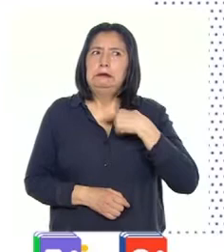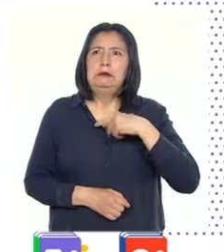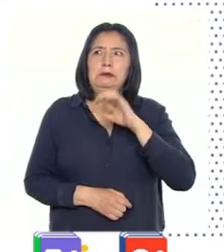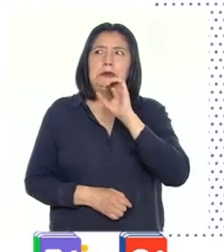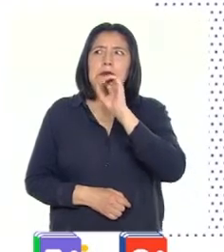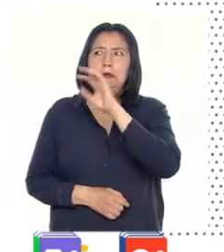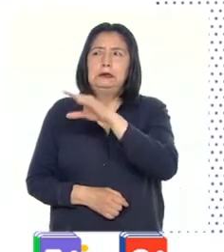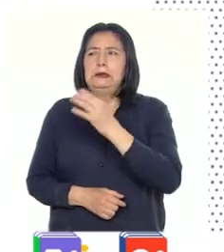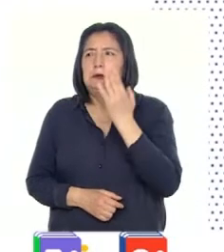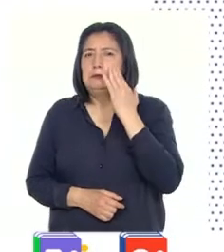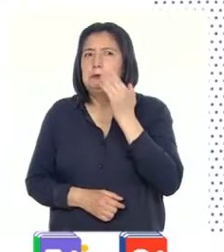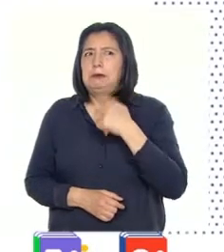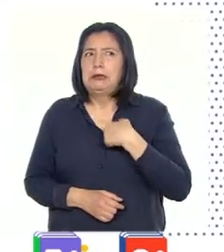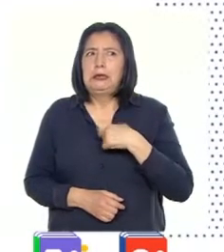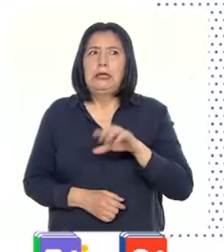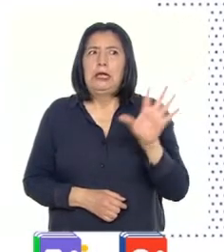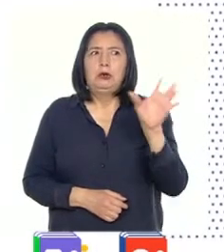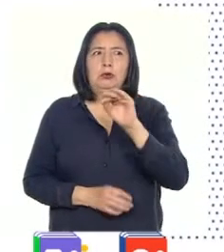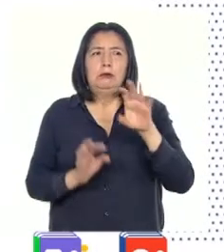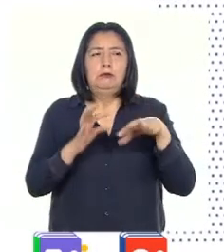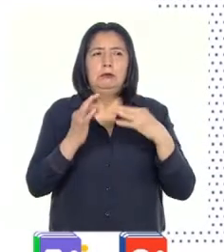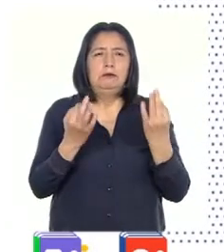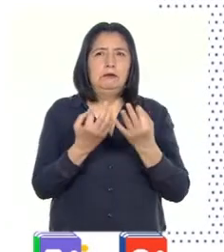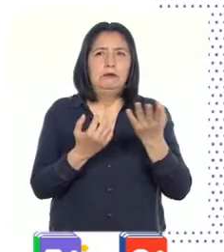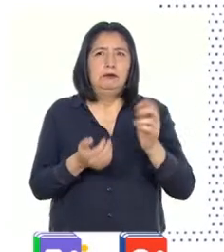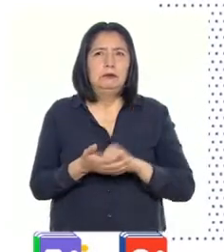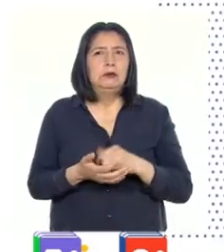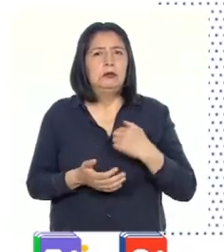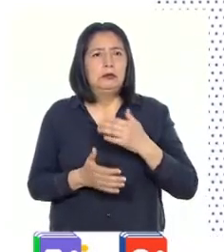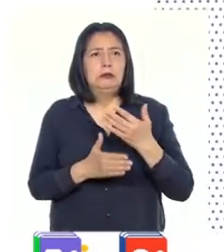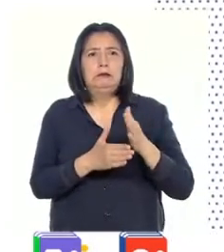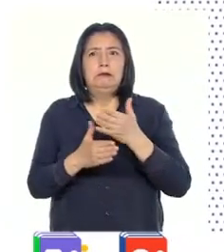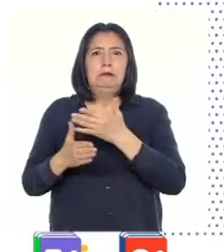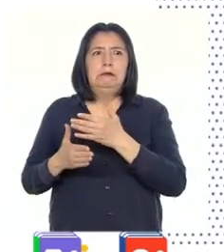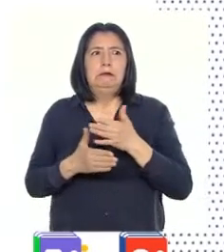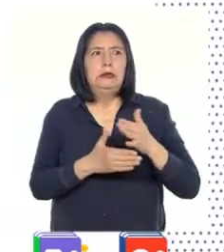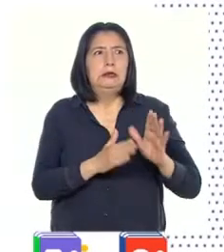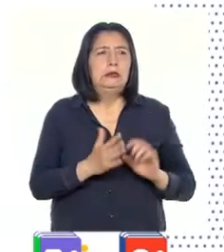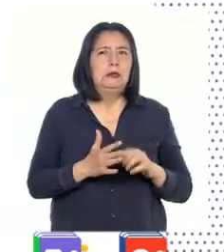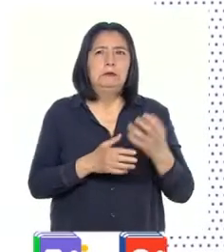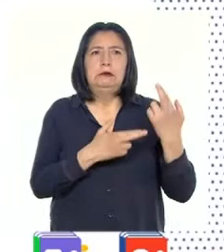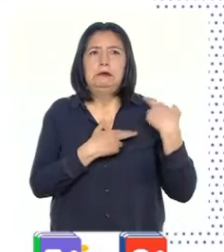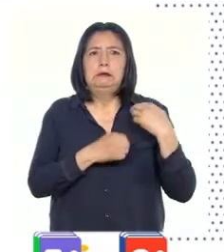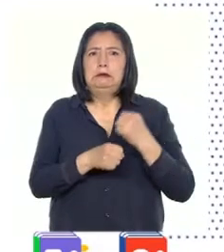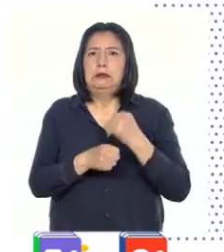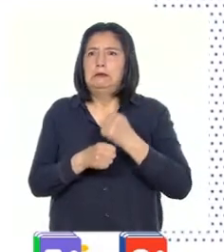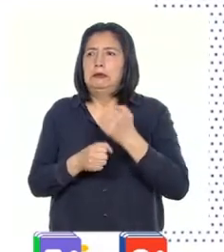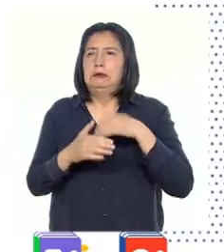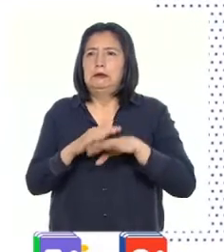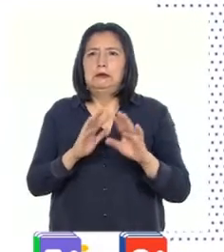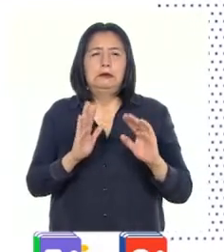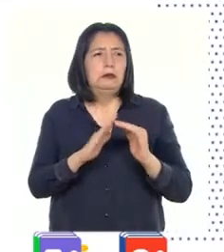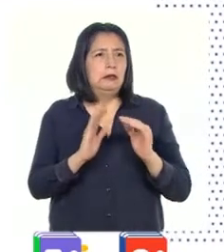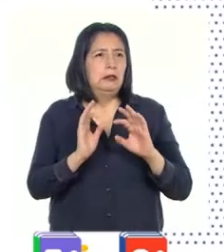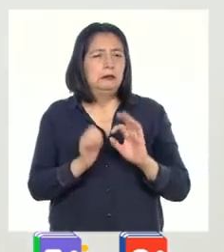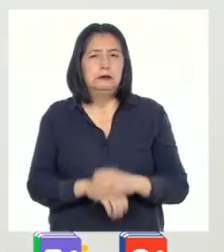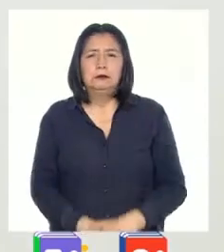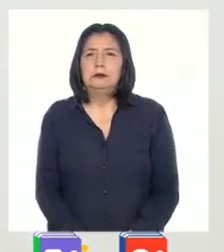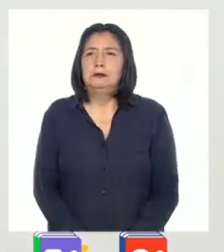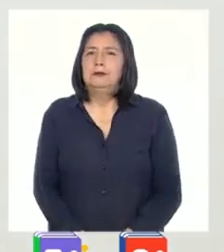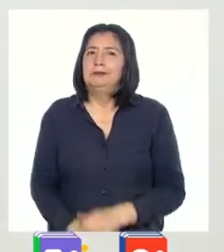proponerle a mi mamá y a toda mi familia que entre todos nos distribuyamos las tareas de la casa.